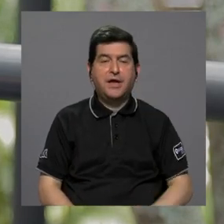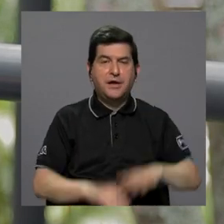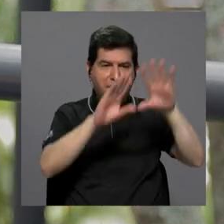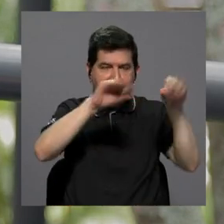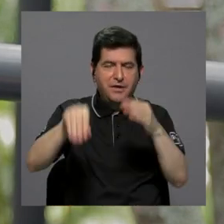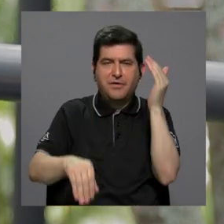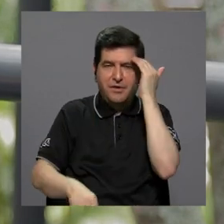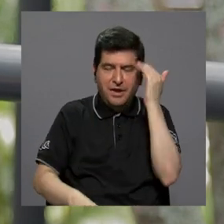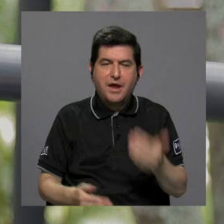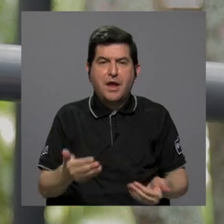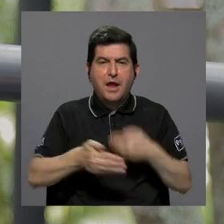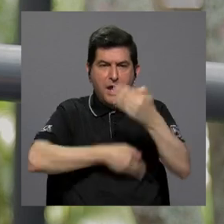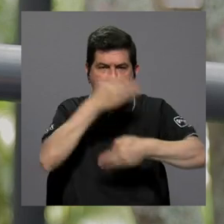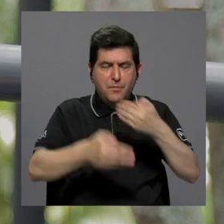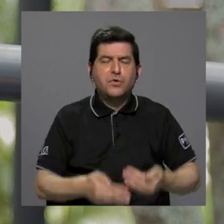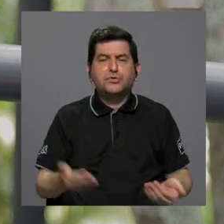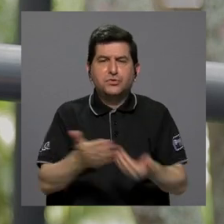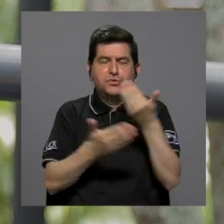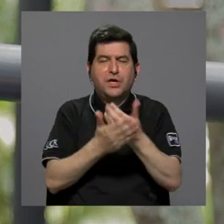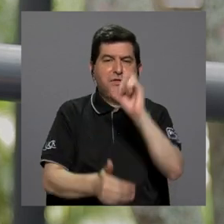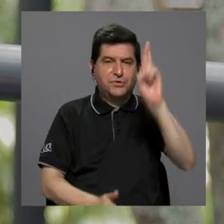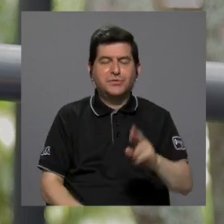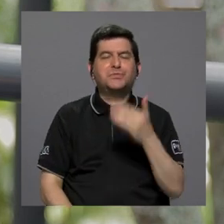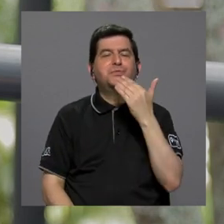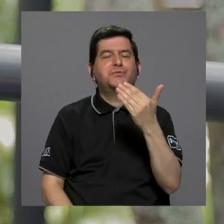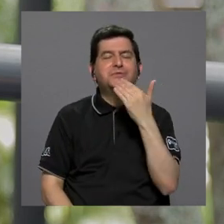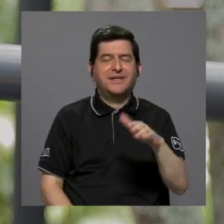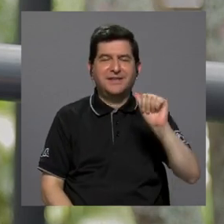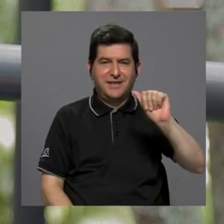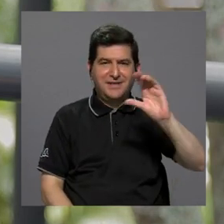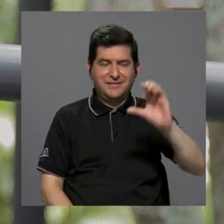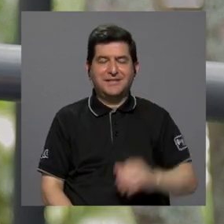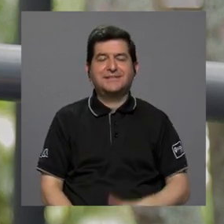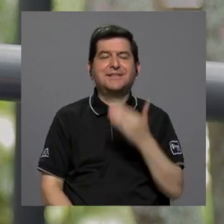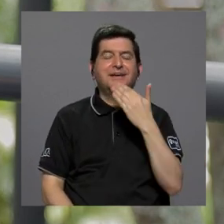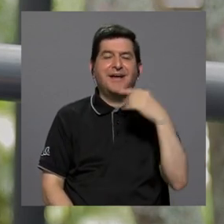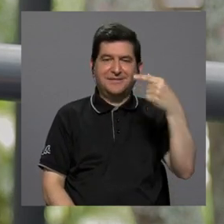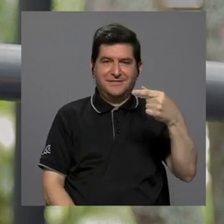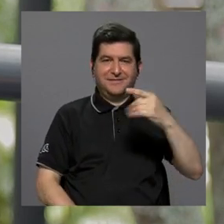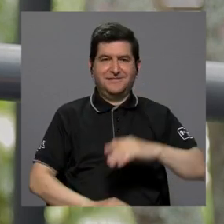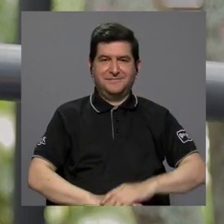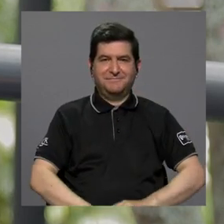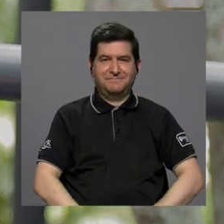transferencia de conocimiento y procesos de innovación en Costa Rica. Muchísimas gracias, Tom Alberto. Gracias, Gabriela.